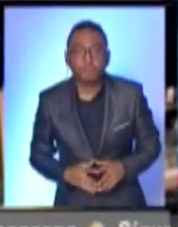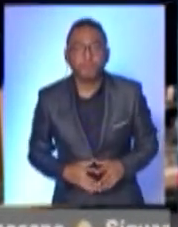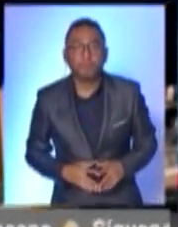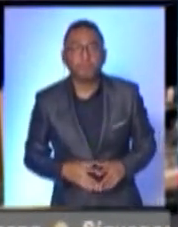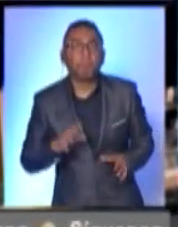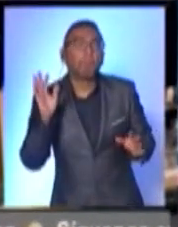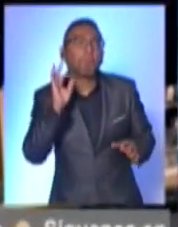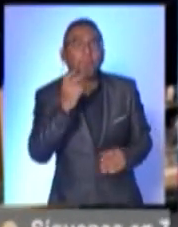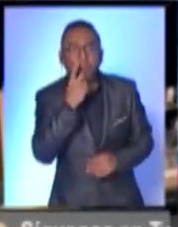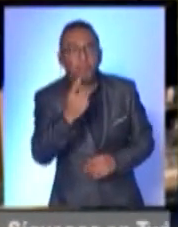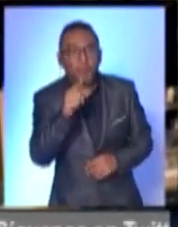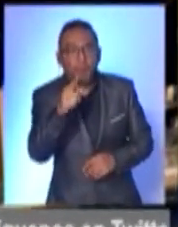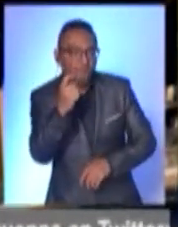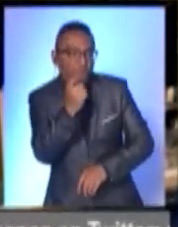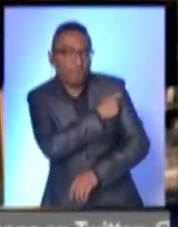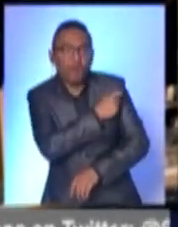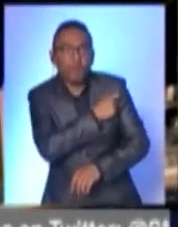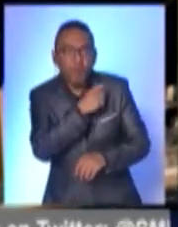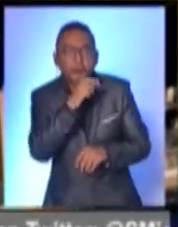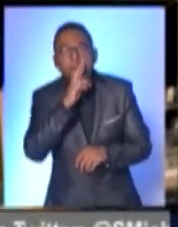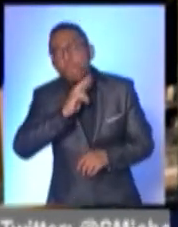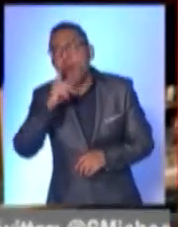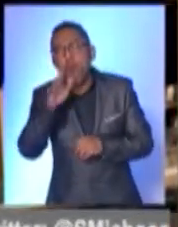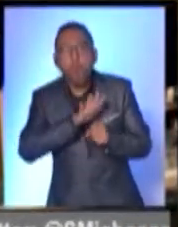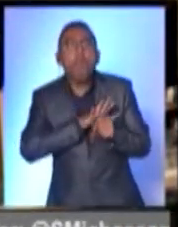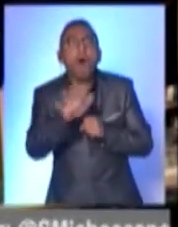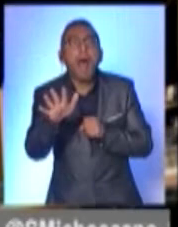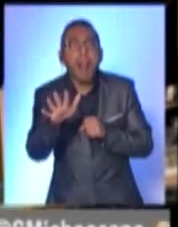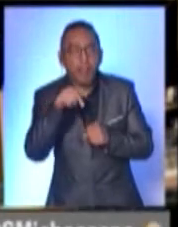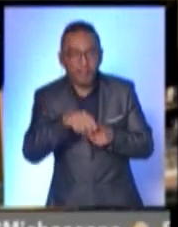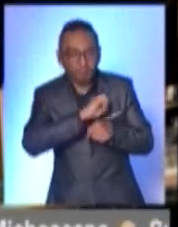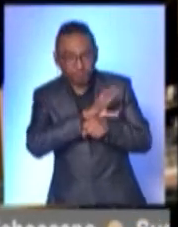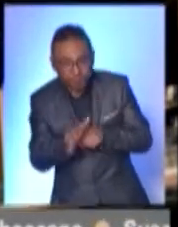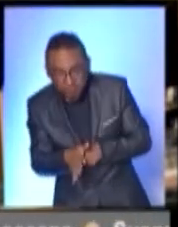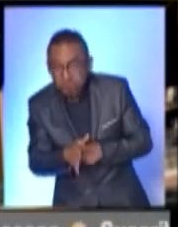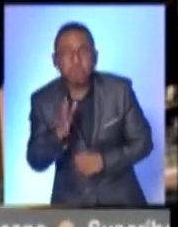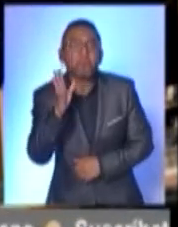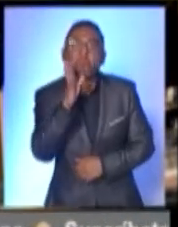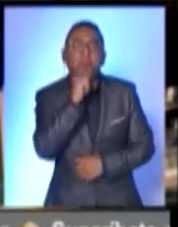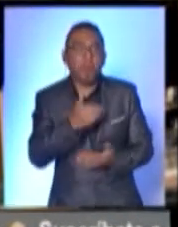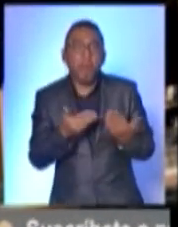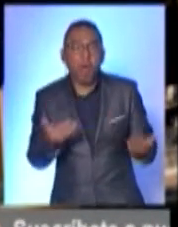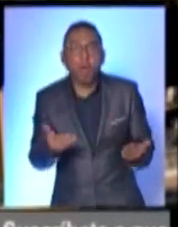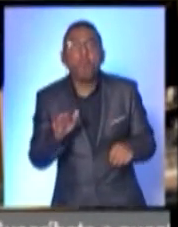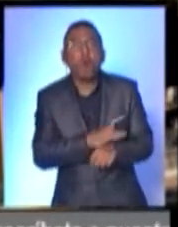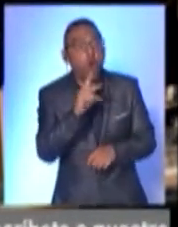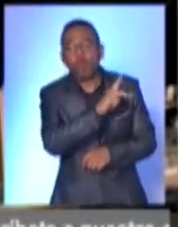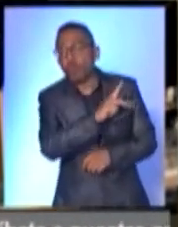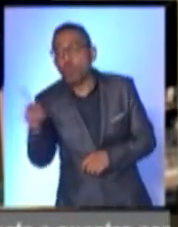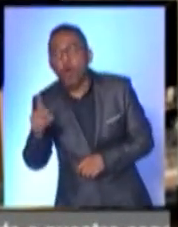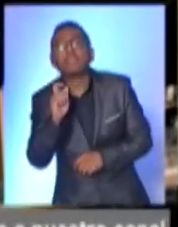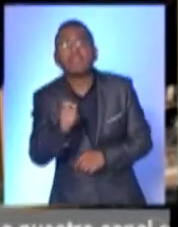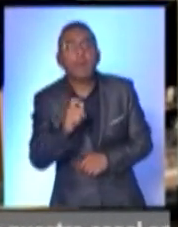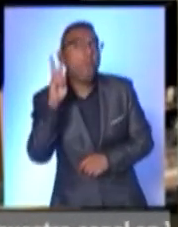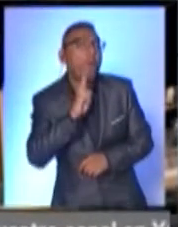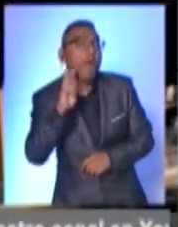Decir cuál es la mejor vacuna contra el COVID-19 no sería posible actualmente, tomando en cuenta que todas se encuentran en fase 3 y con